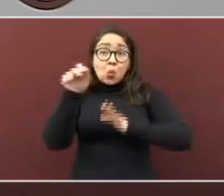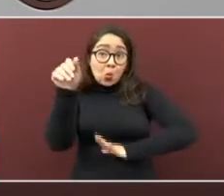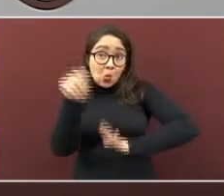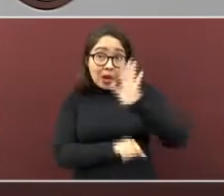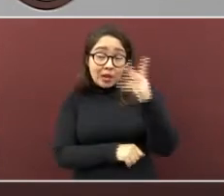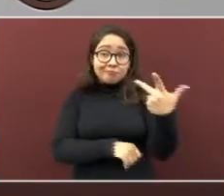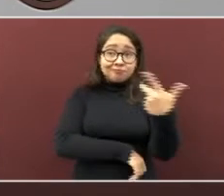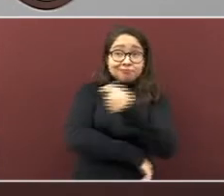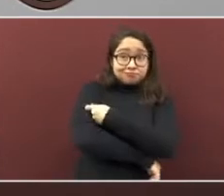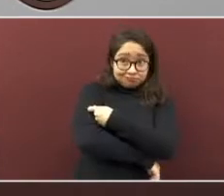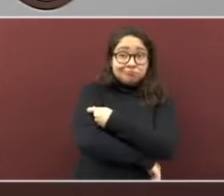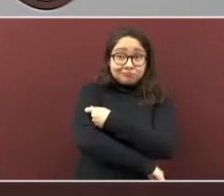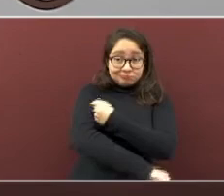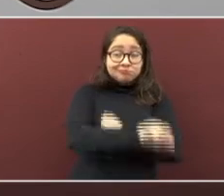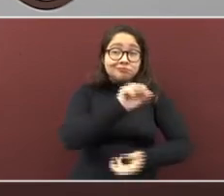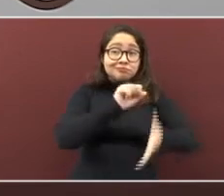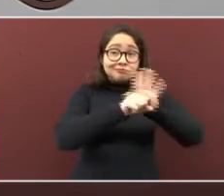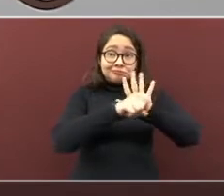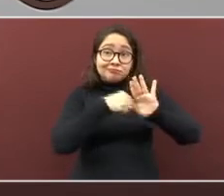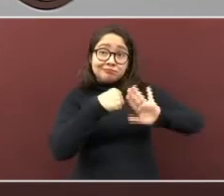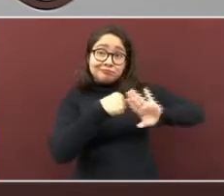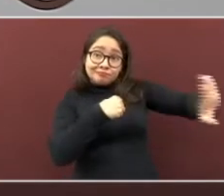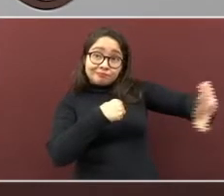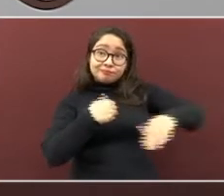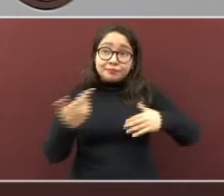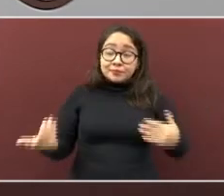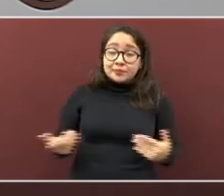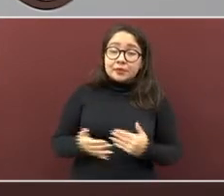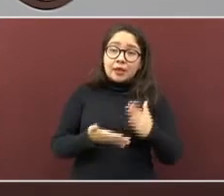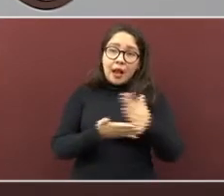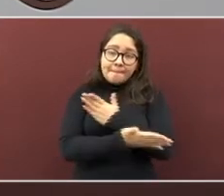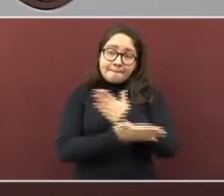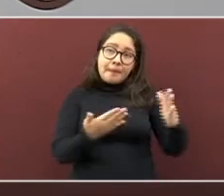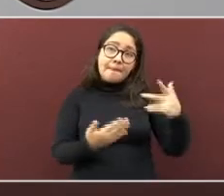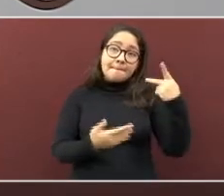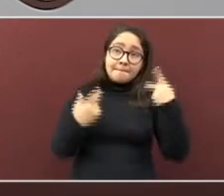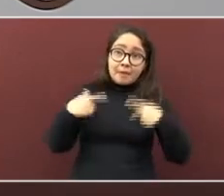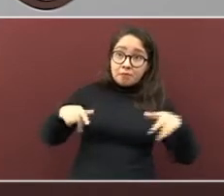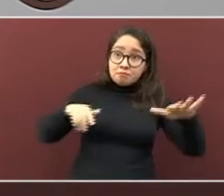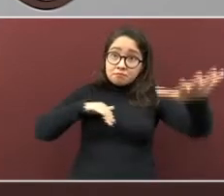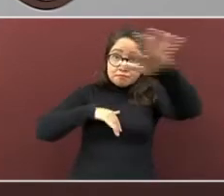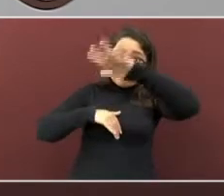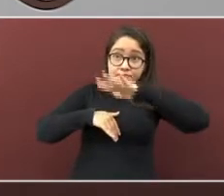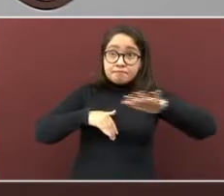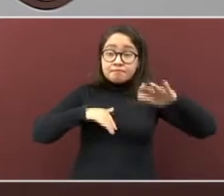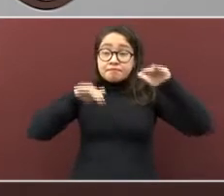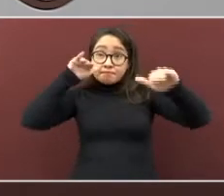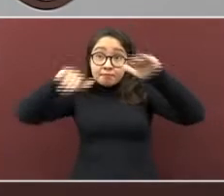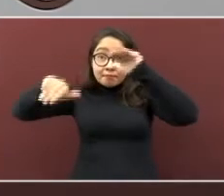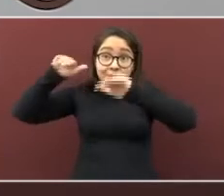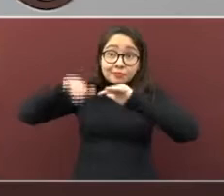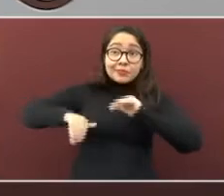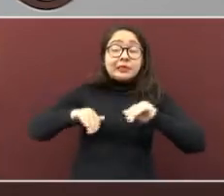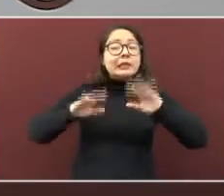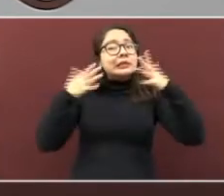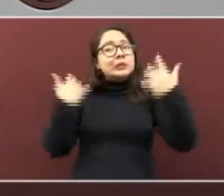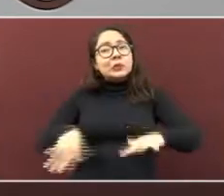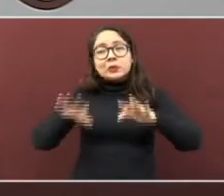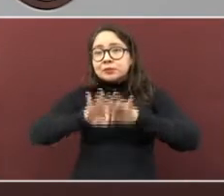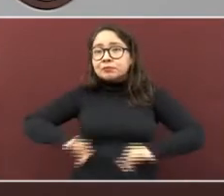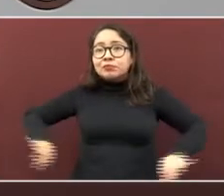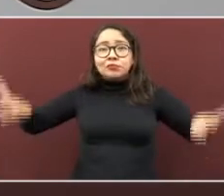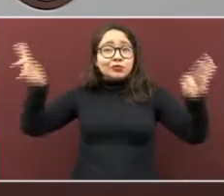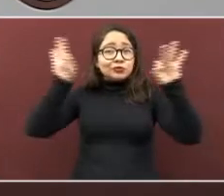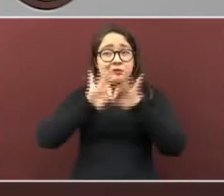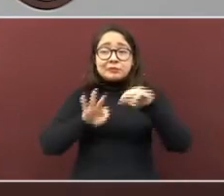la vacunación contra COVID-19. Además, ciudadanas y ciudadanos veracruzanos, les reitero, es importante